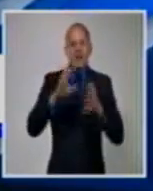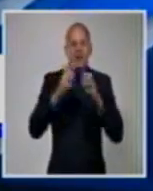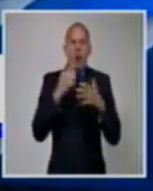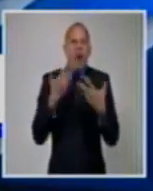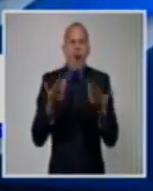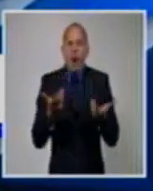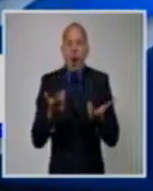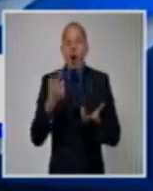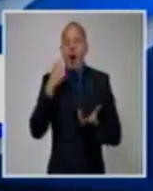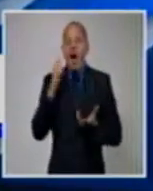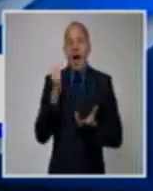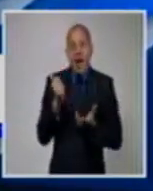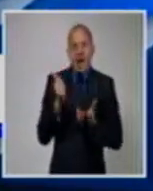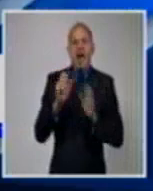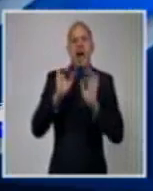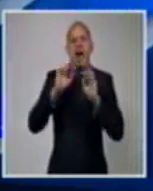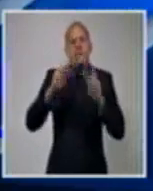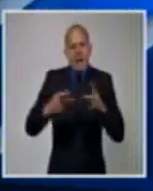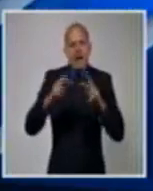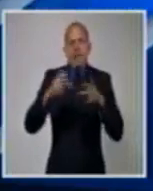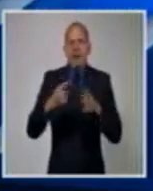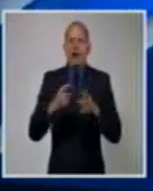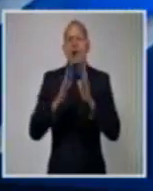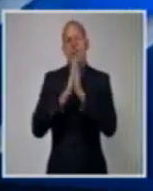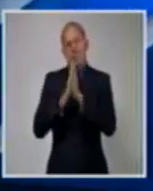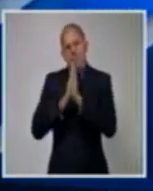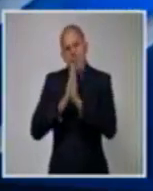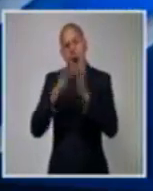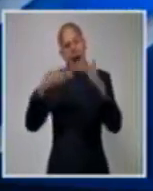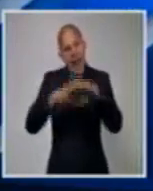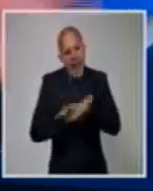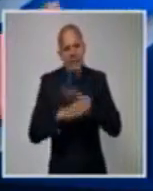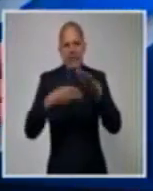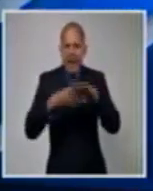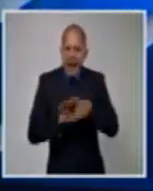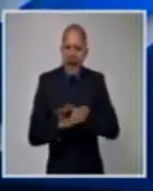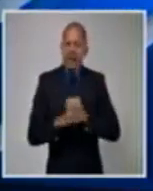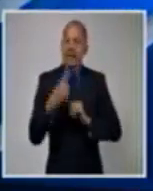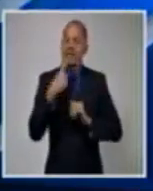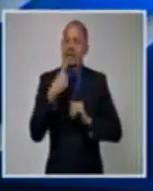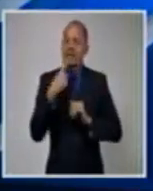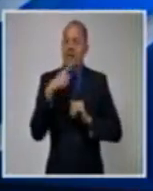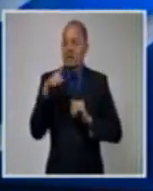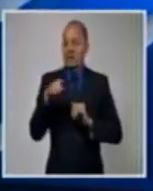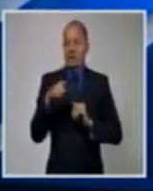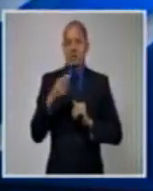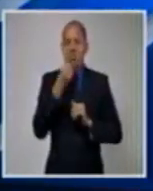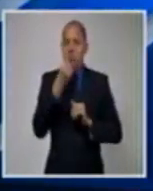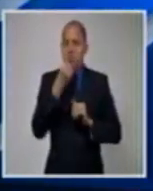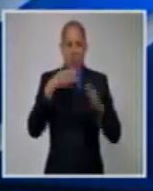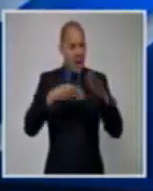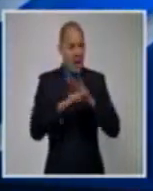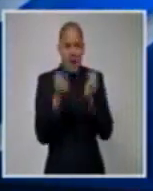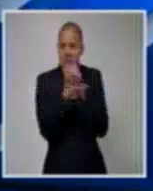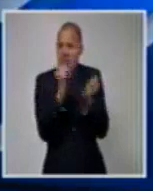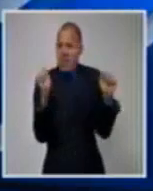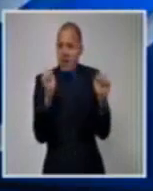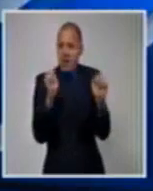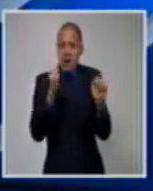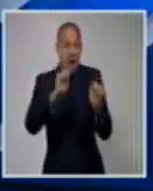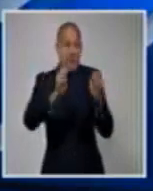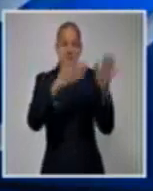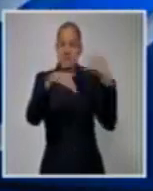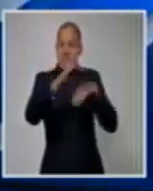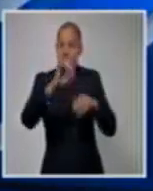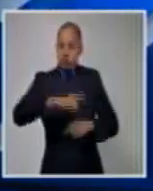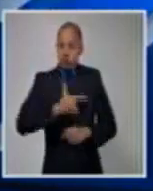tres veces. Fue, además, reiterativo en la idea de que las puertas del Ministerio de Cultura estaban abiertas. En el 27